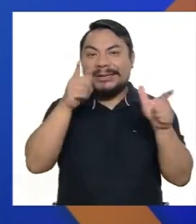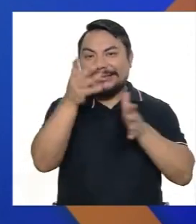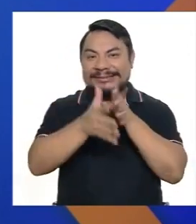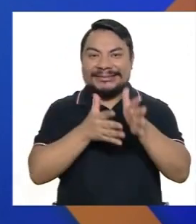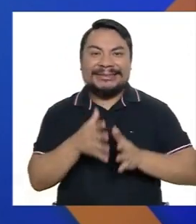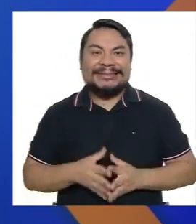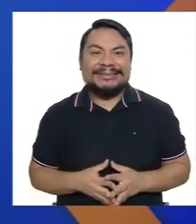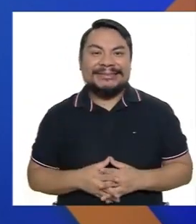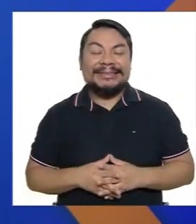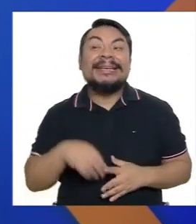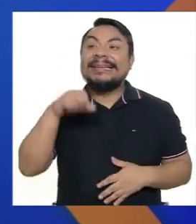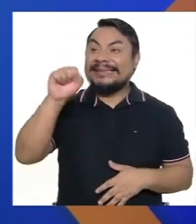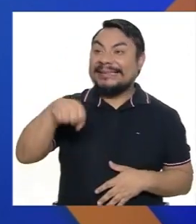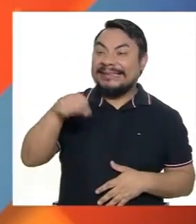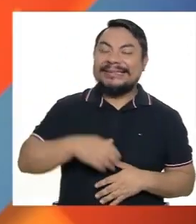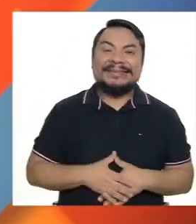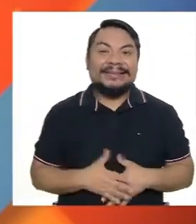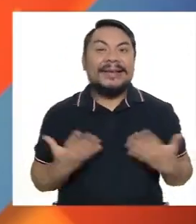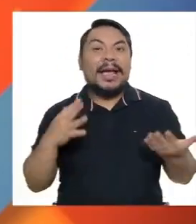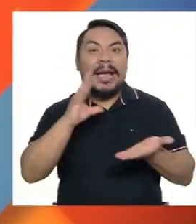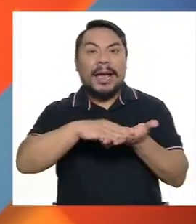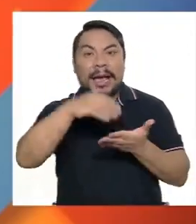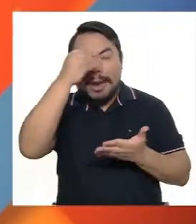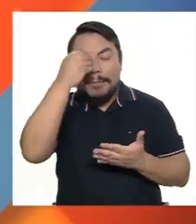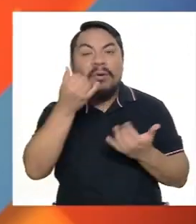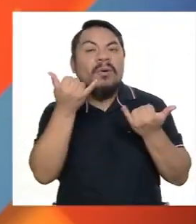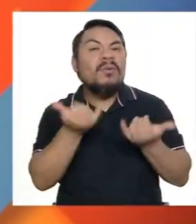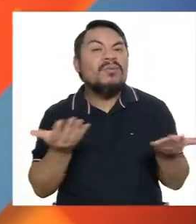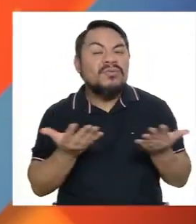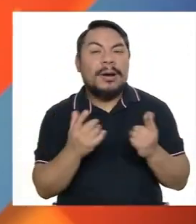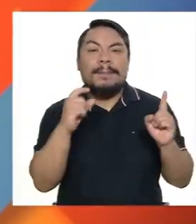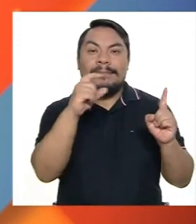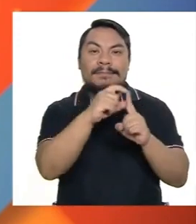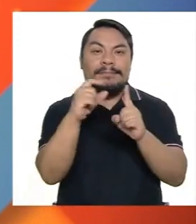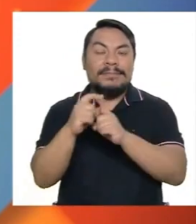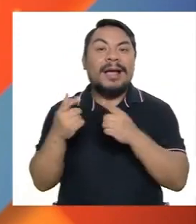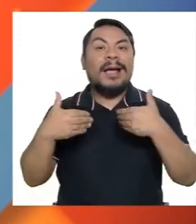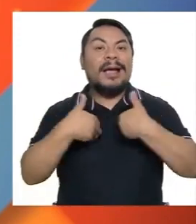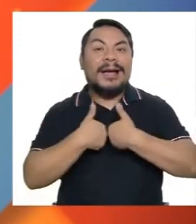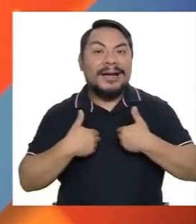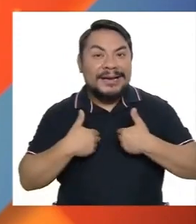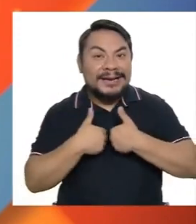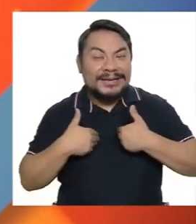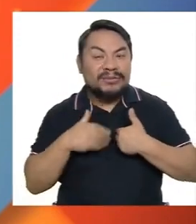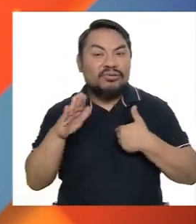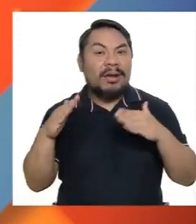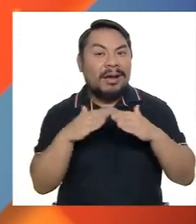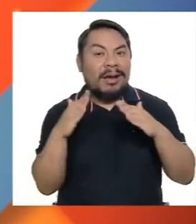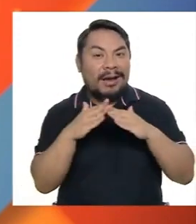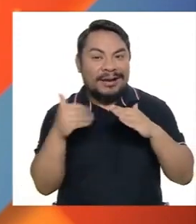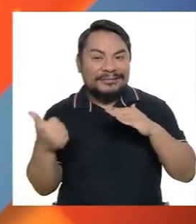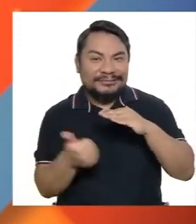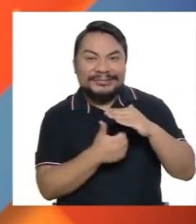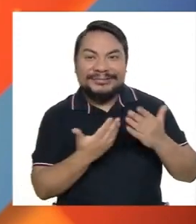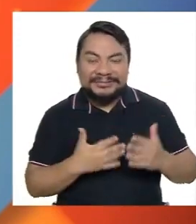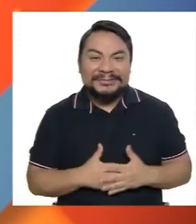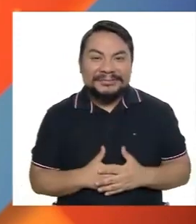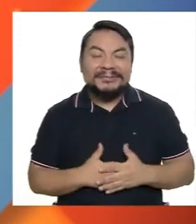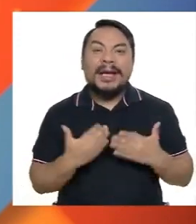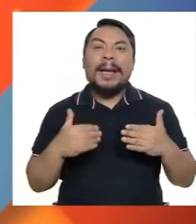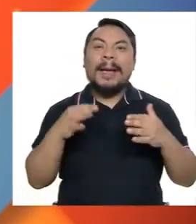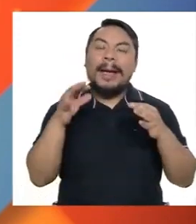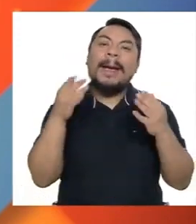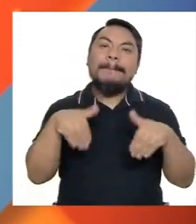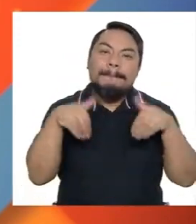Aprendiendo Lengua de Señas. Así es, Gina. Y aprenderemos hoy las palabras de animales caseros, domésticos.